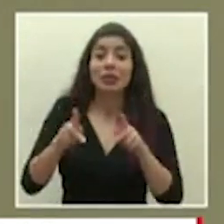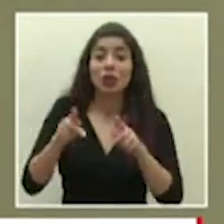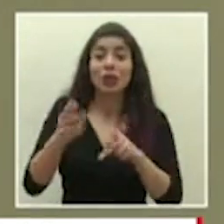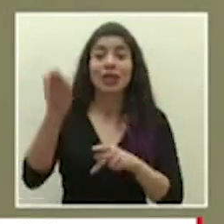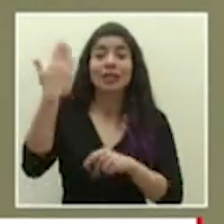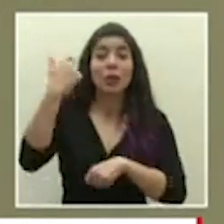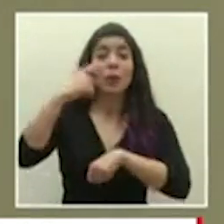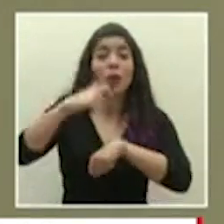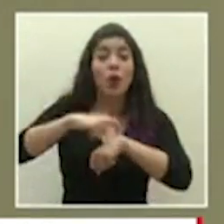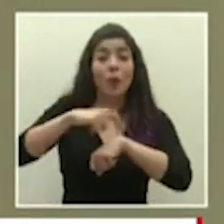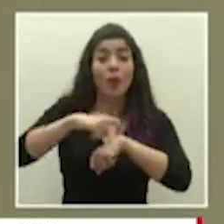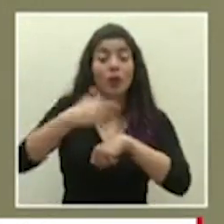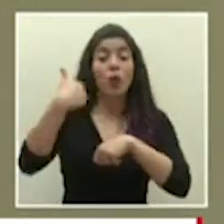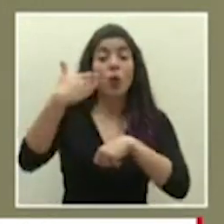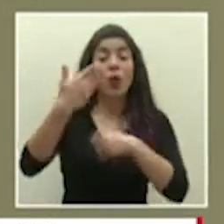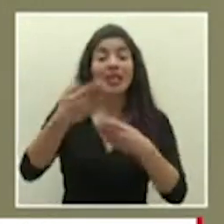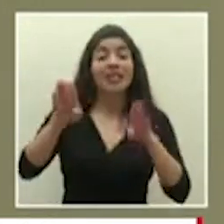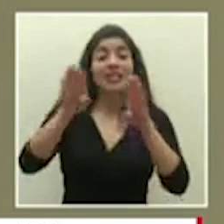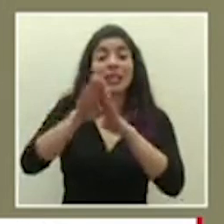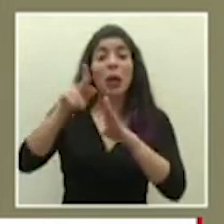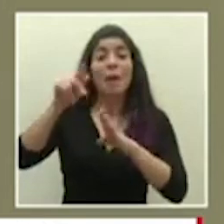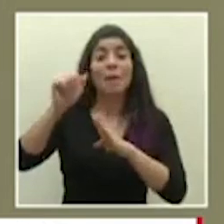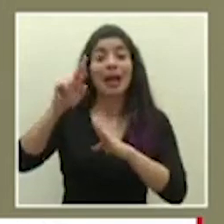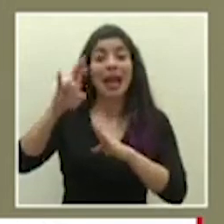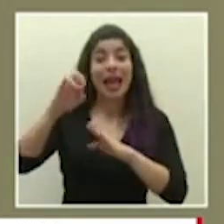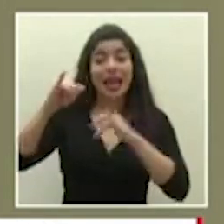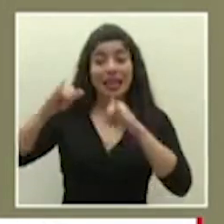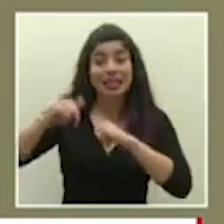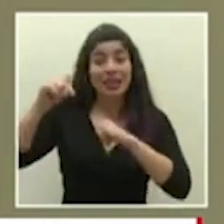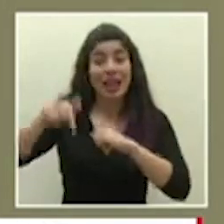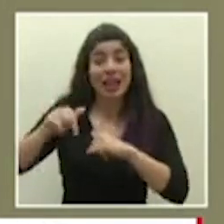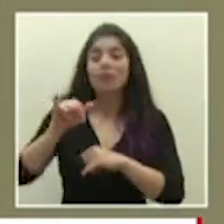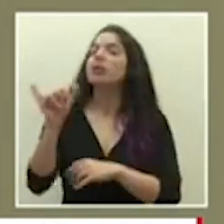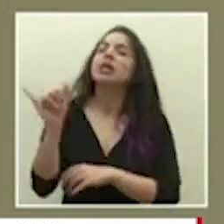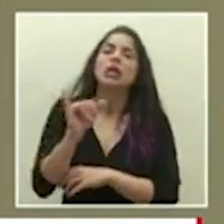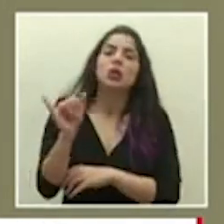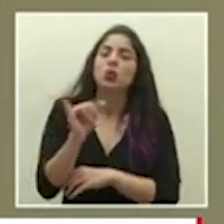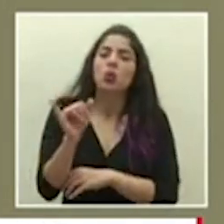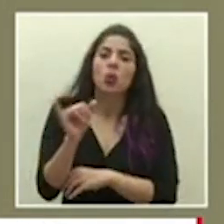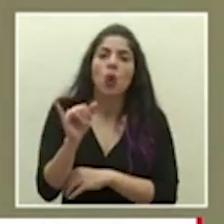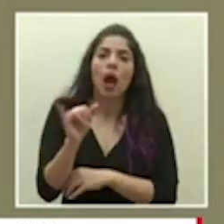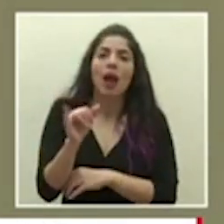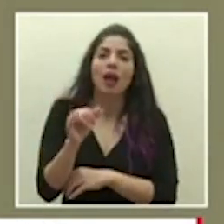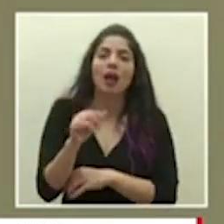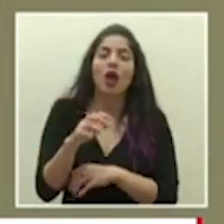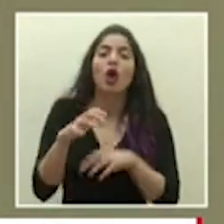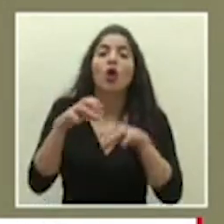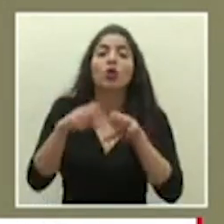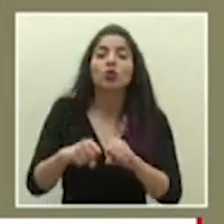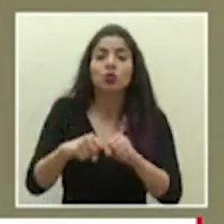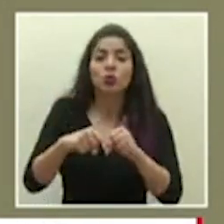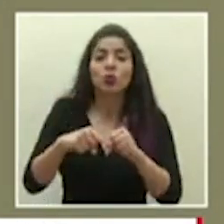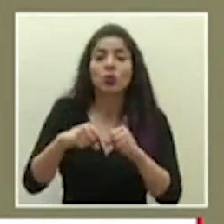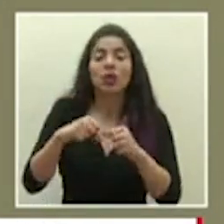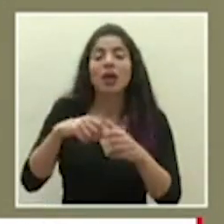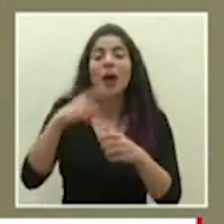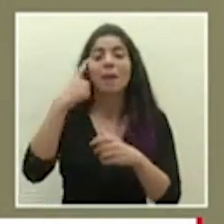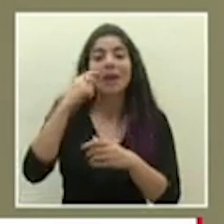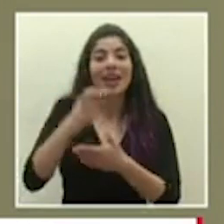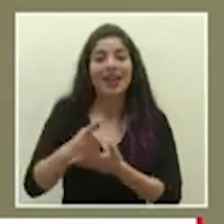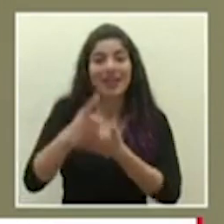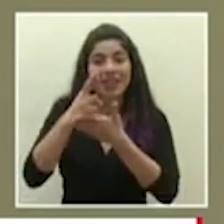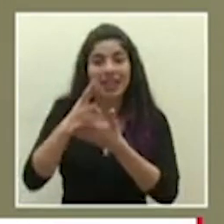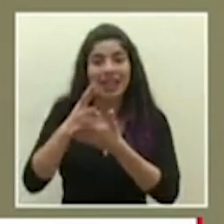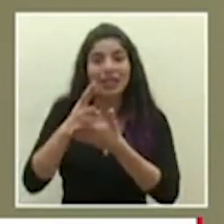momento cuando se dio el CRD PANARE estaban ahí igual como estaba la consulta externa en servicios de rehabilitación